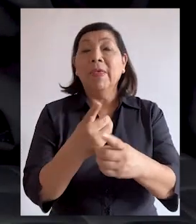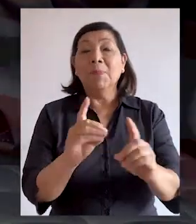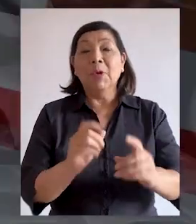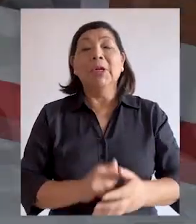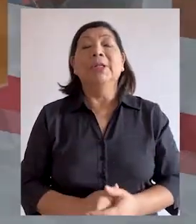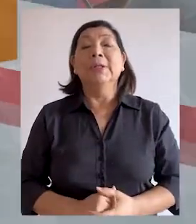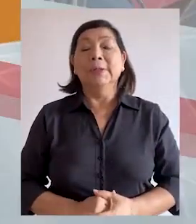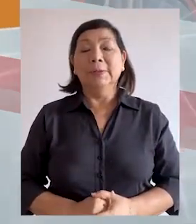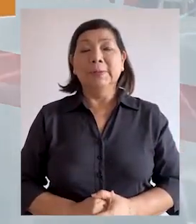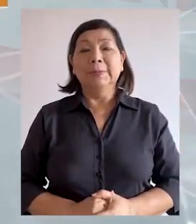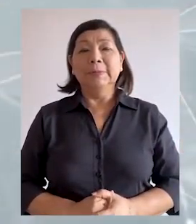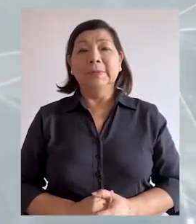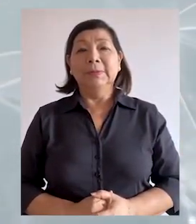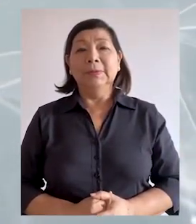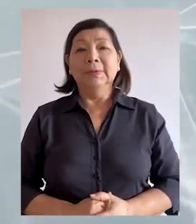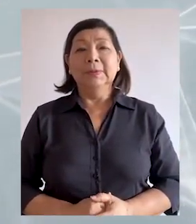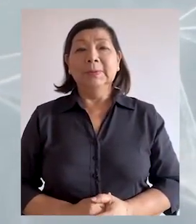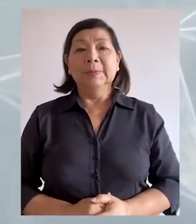democráticos.